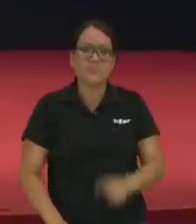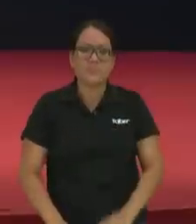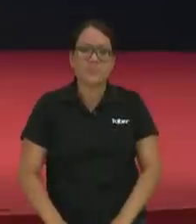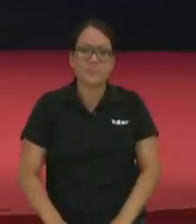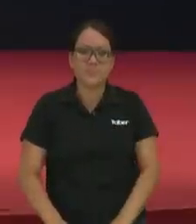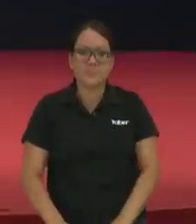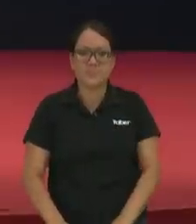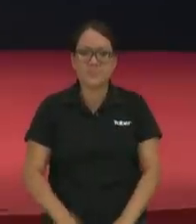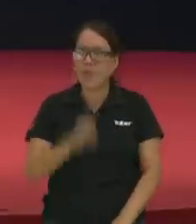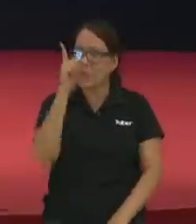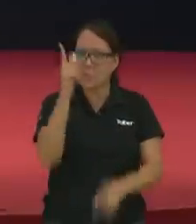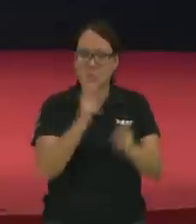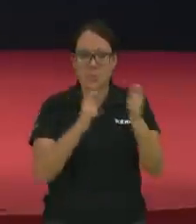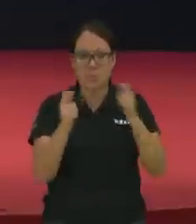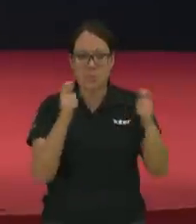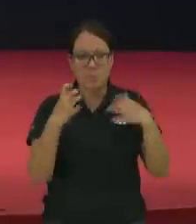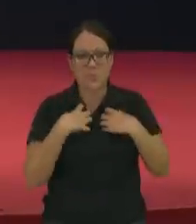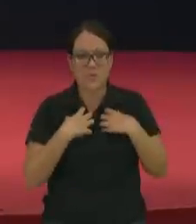tome control de su vida.